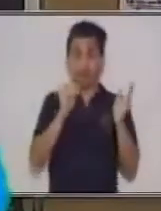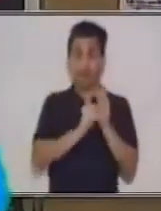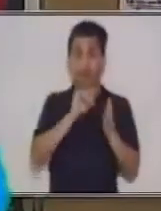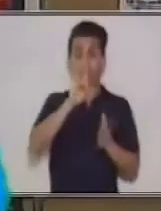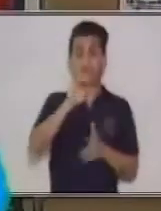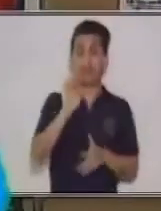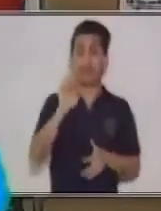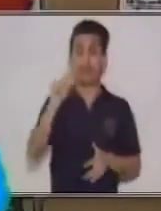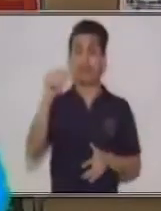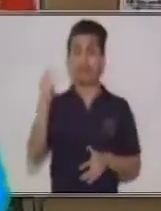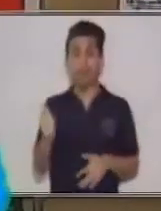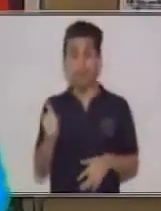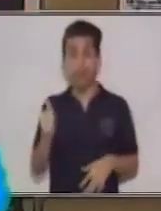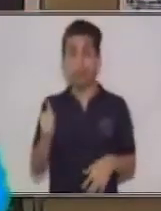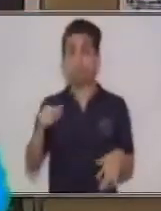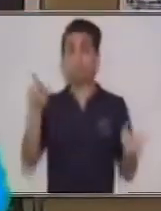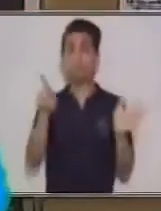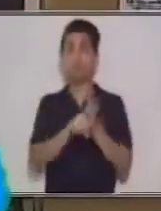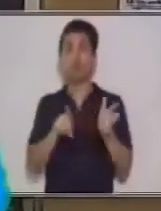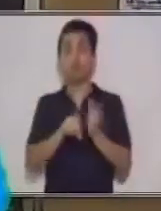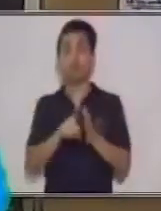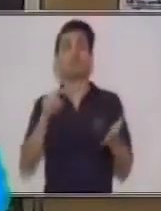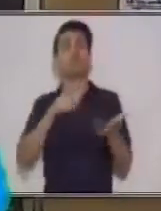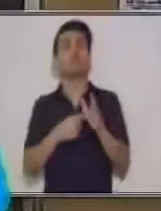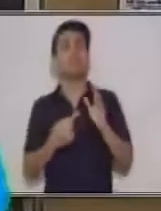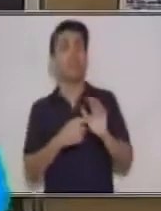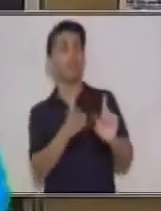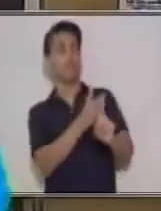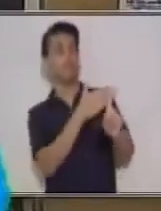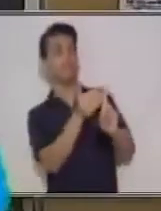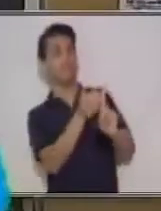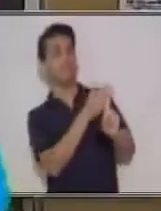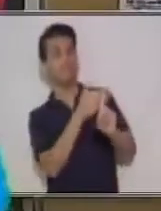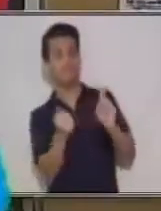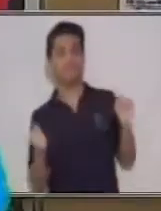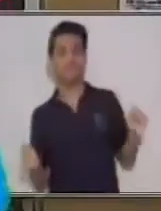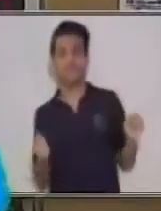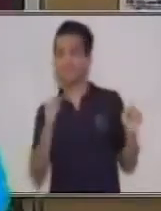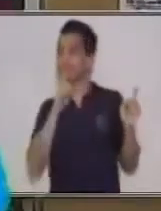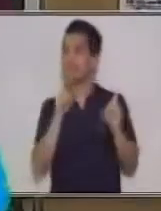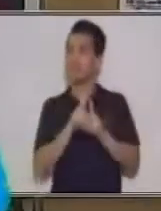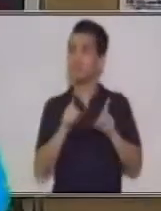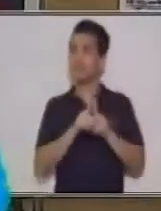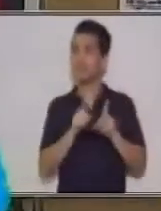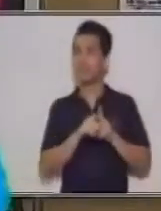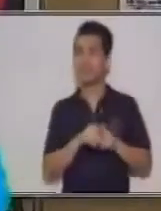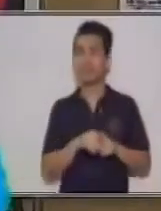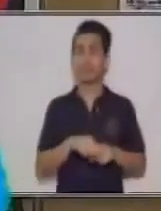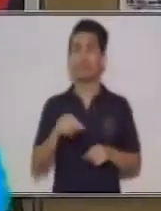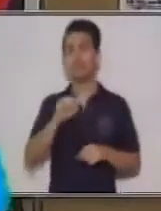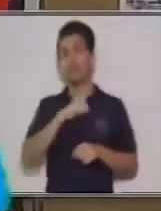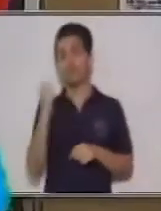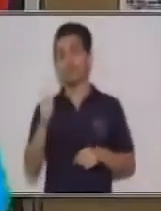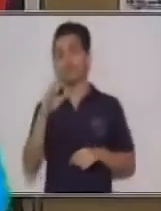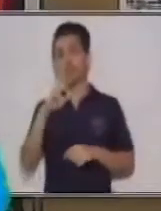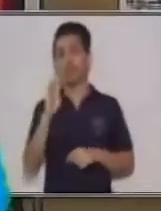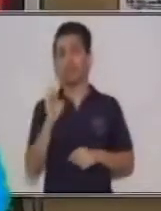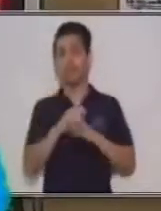persuasión. La persuasión. Referencial ¿por qué? Referencial porque estamos indicando B. Juntos